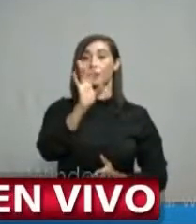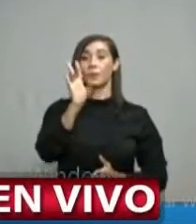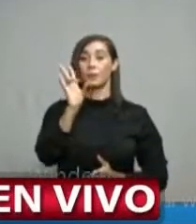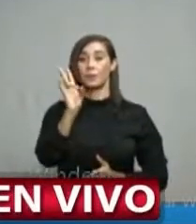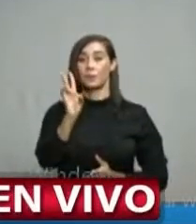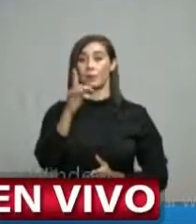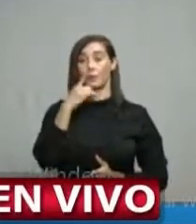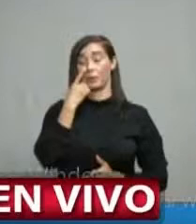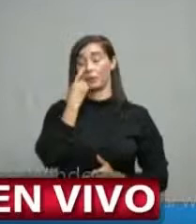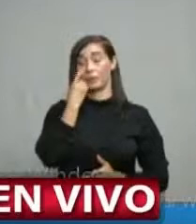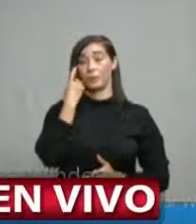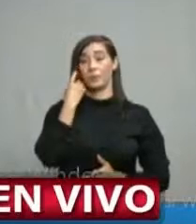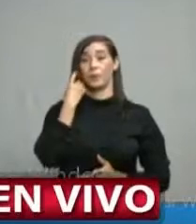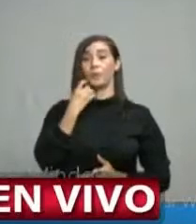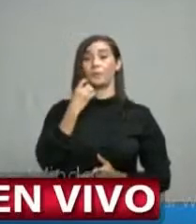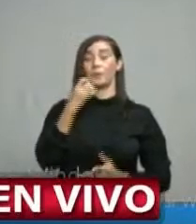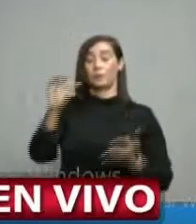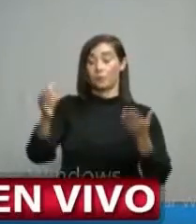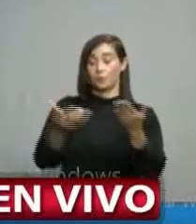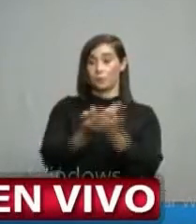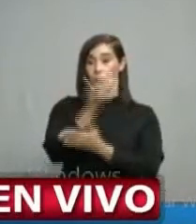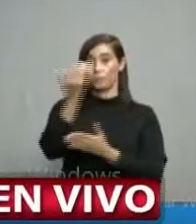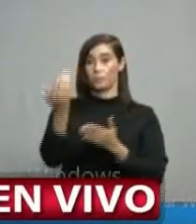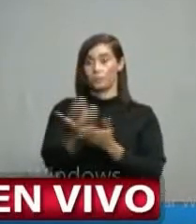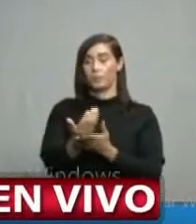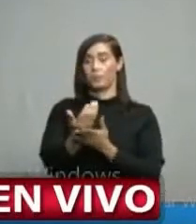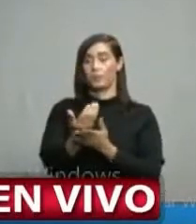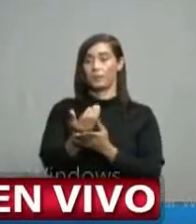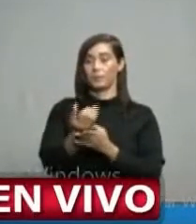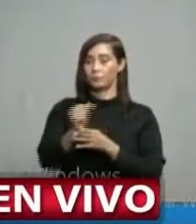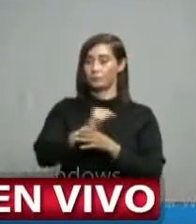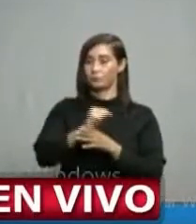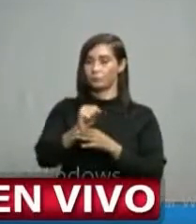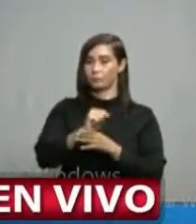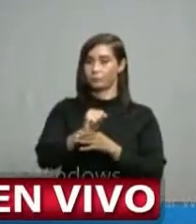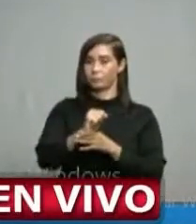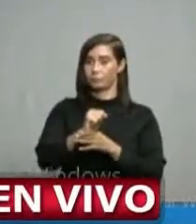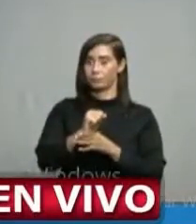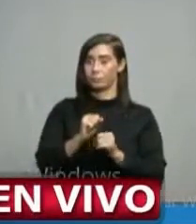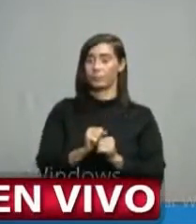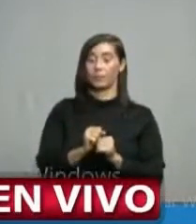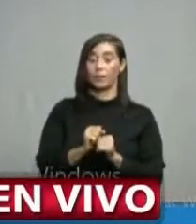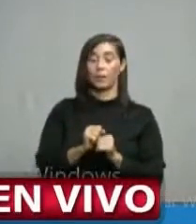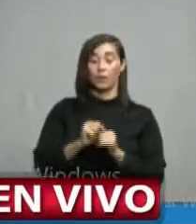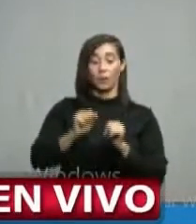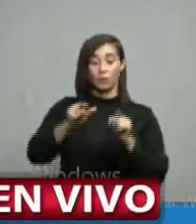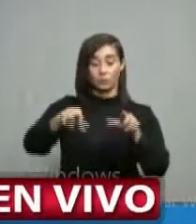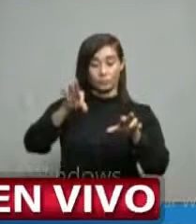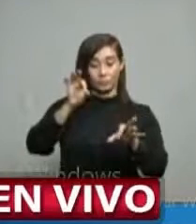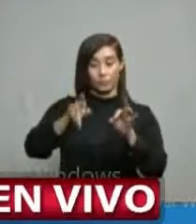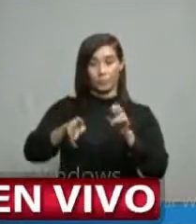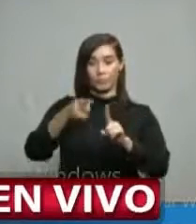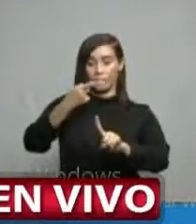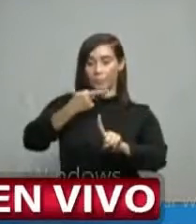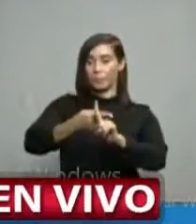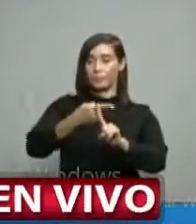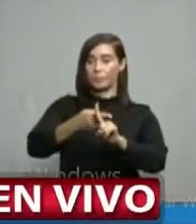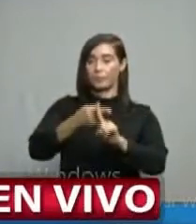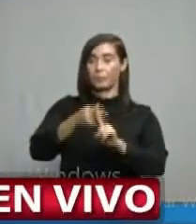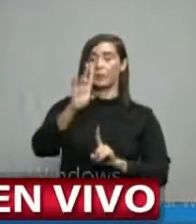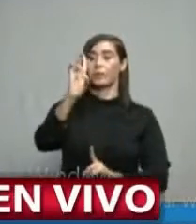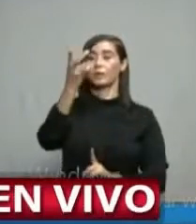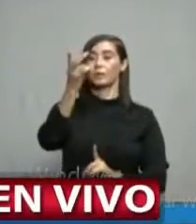pruebas nuevas realizadas. Los casos confirmados 17